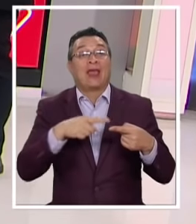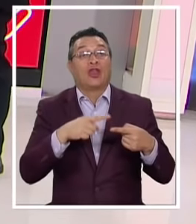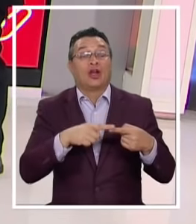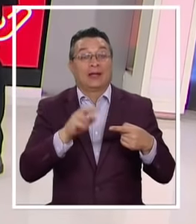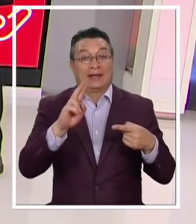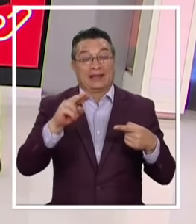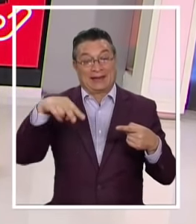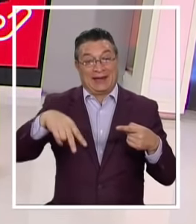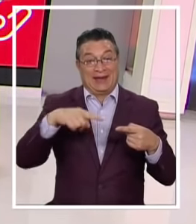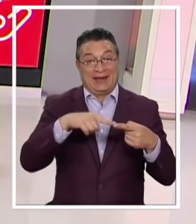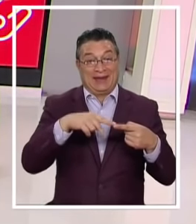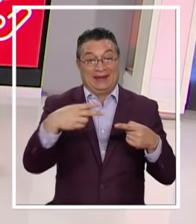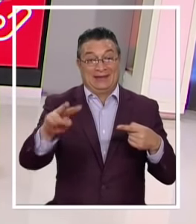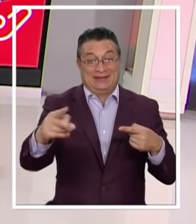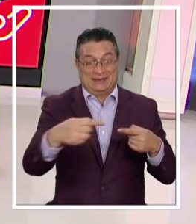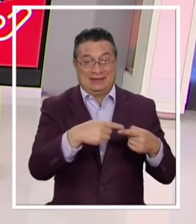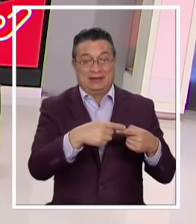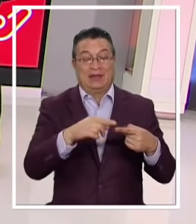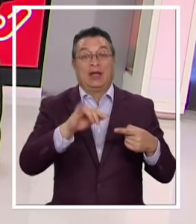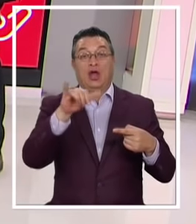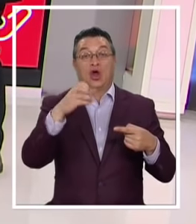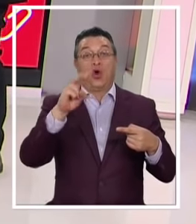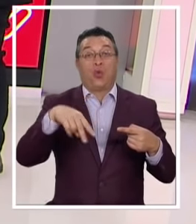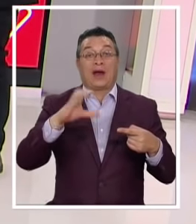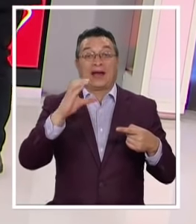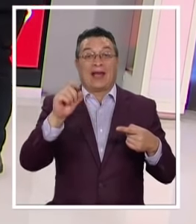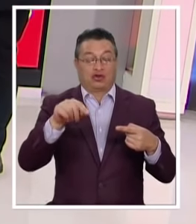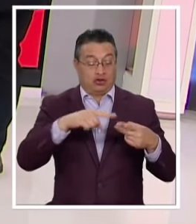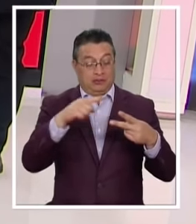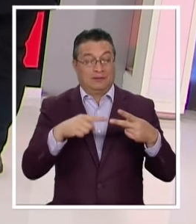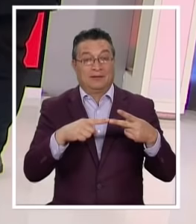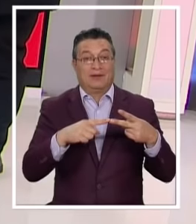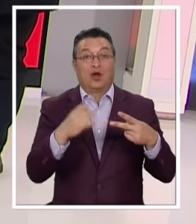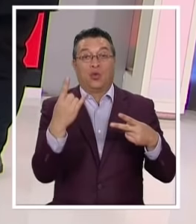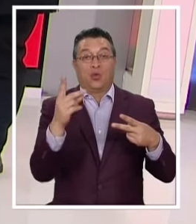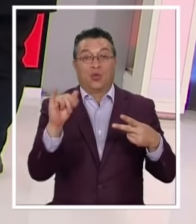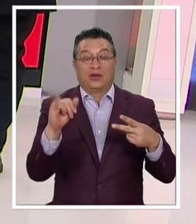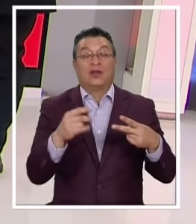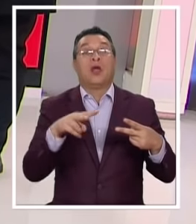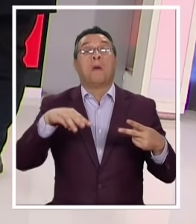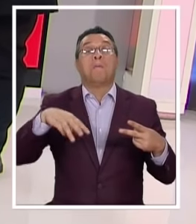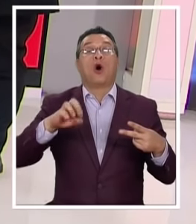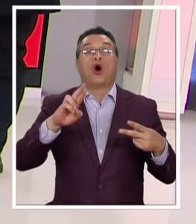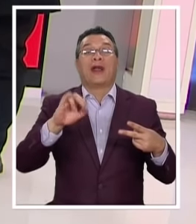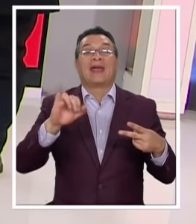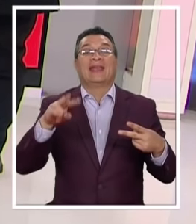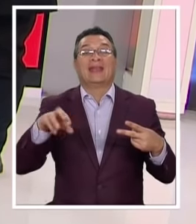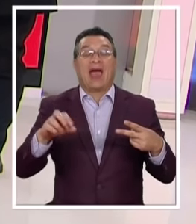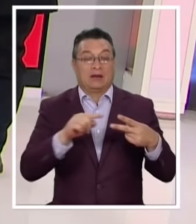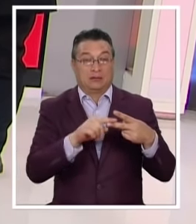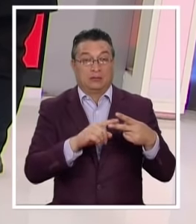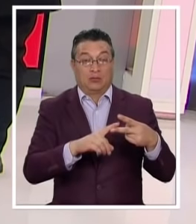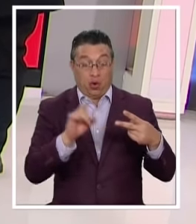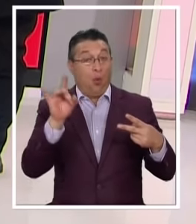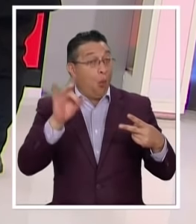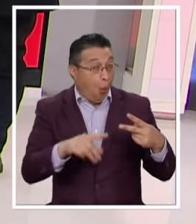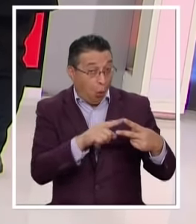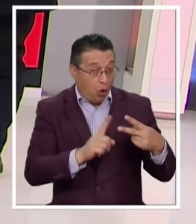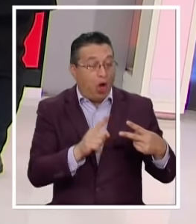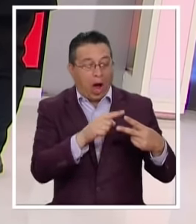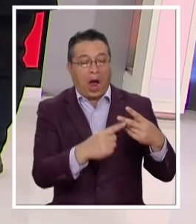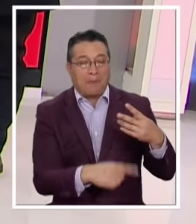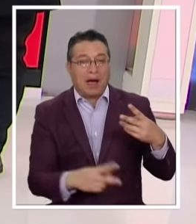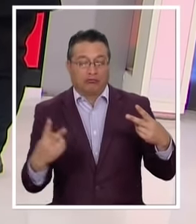De Renovación Nacional Juan Castro Y también el Senador De la UDI Iván Moreira No son los únicos En todo caso No son los